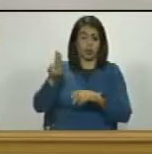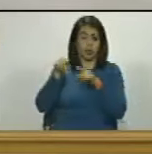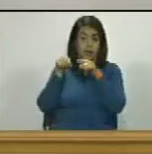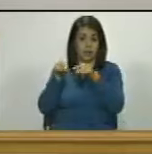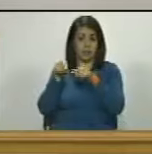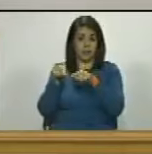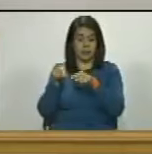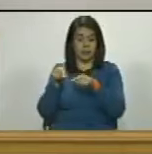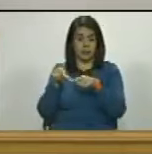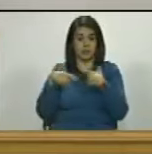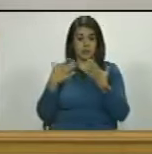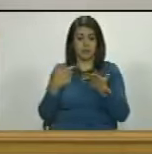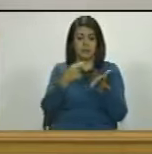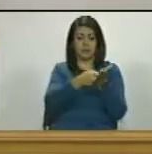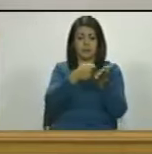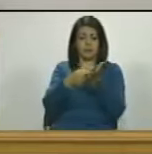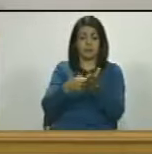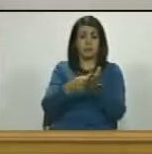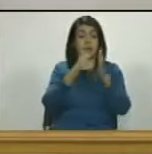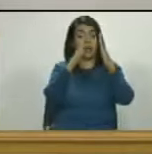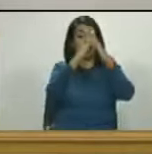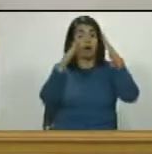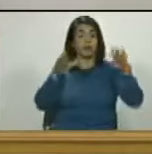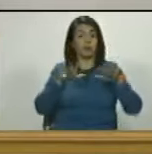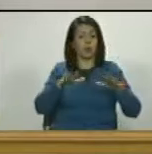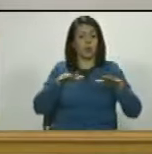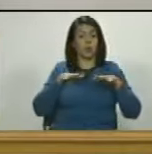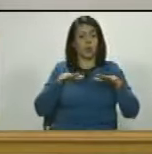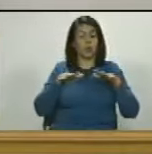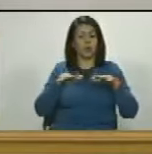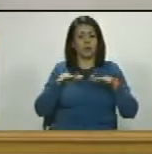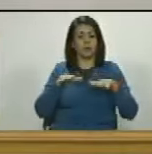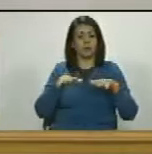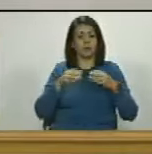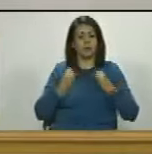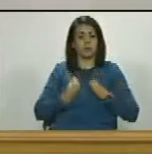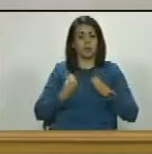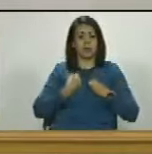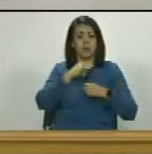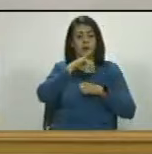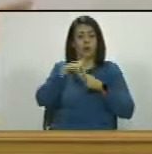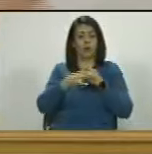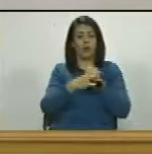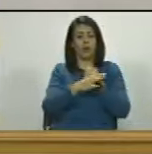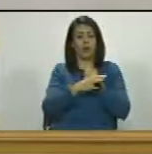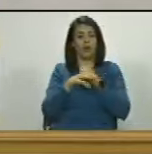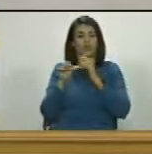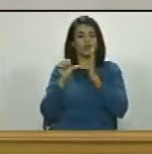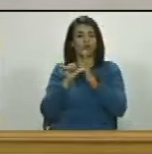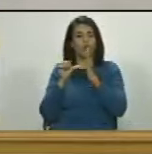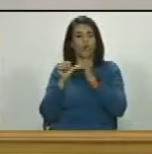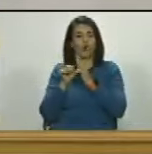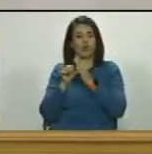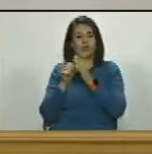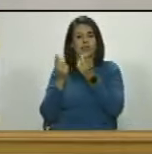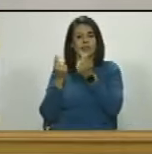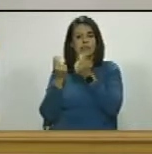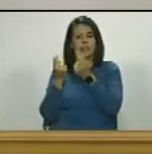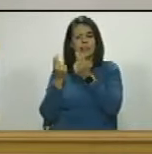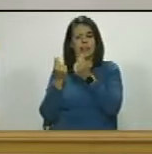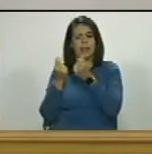para pagar mansiones y para pagar penthouse que donde vive Juan Guaidó de donde va a sacar